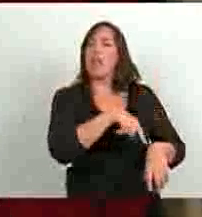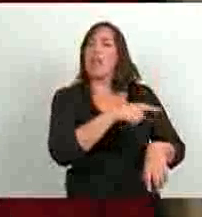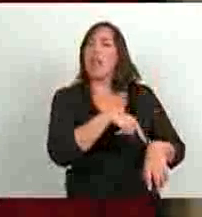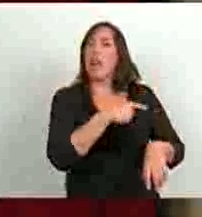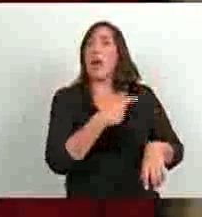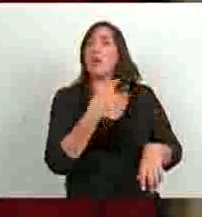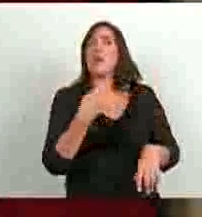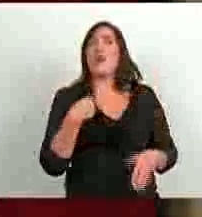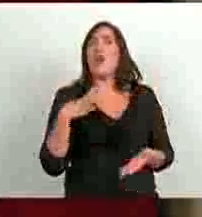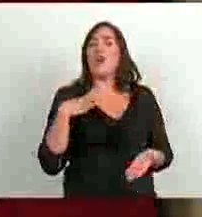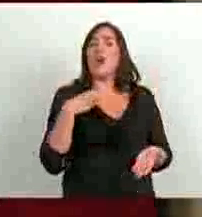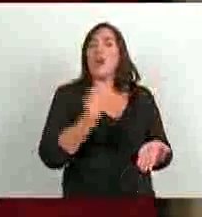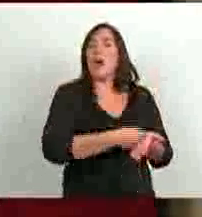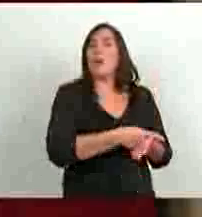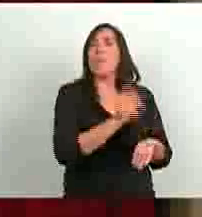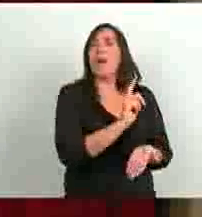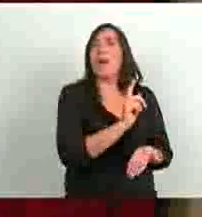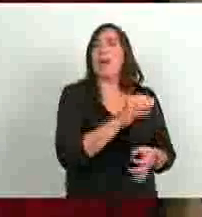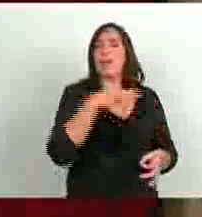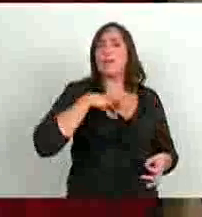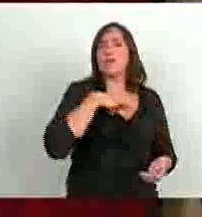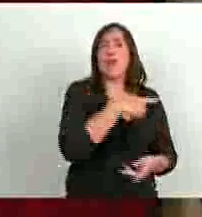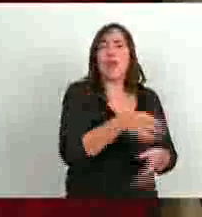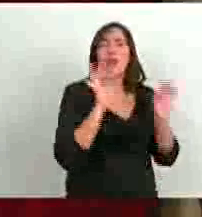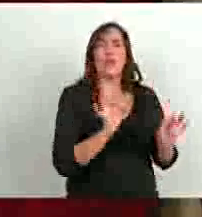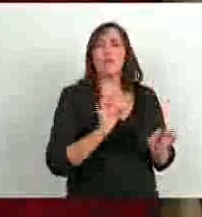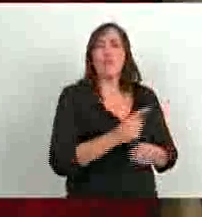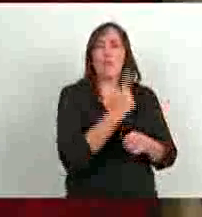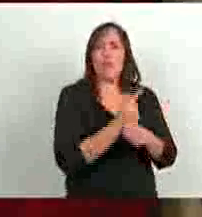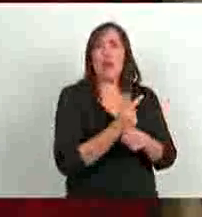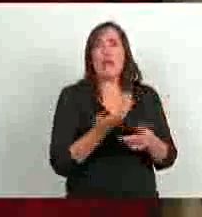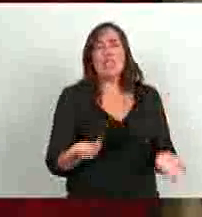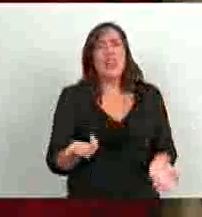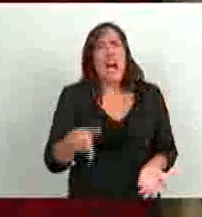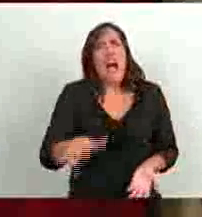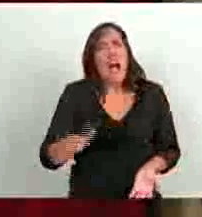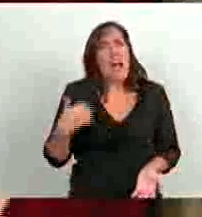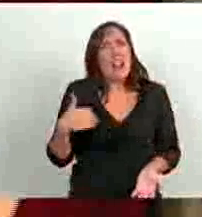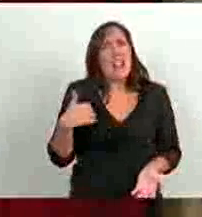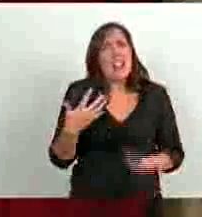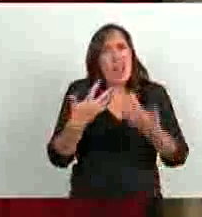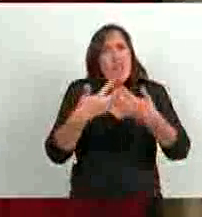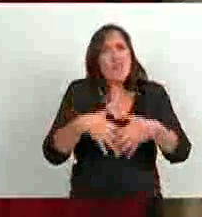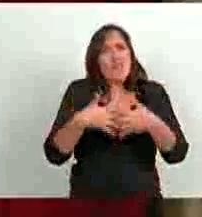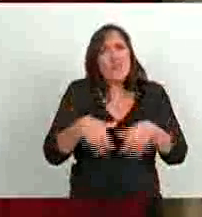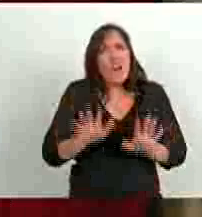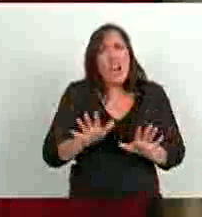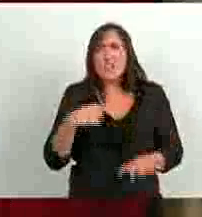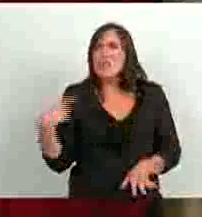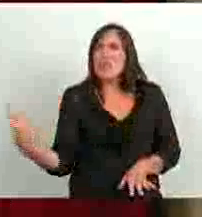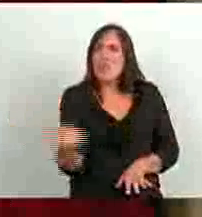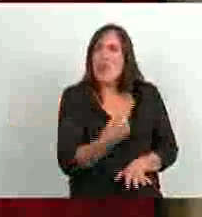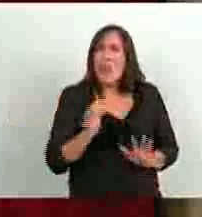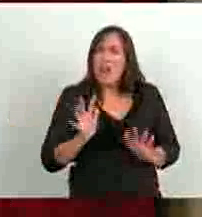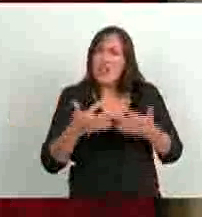no se pudieron pagar todos los sueldos. Esta es la Argentina. La la forma de funcionar, y me incluyo, que tenemos todos,